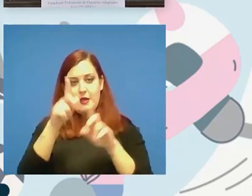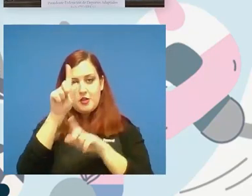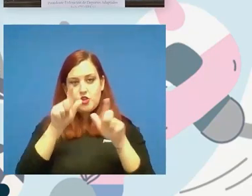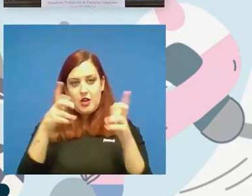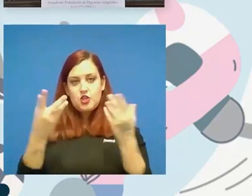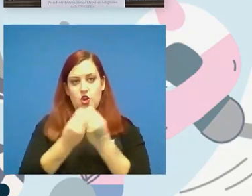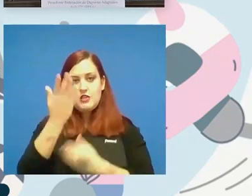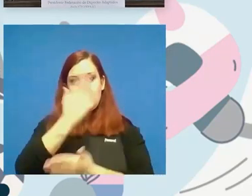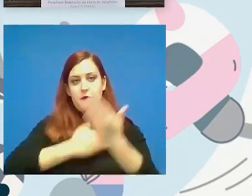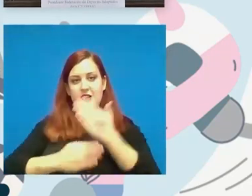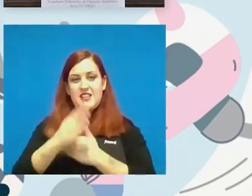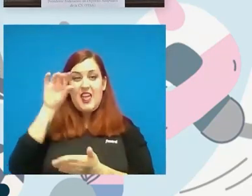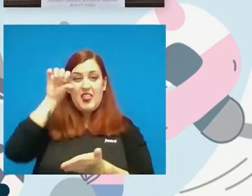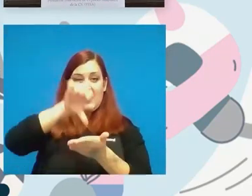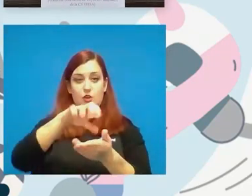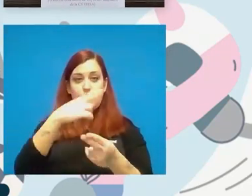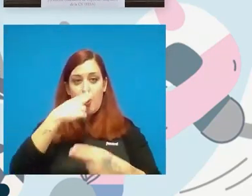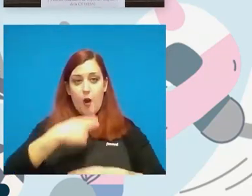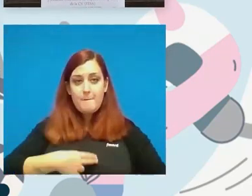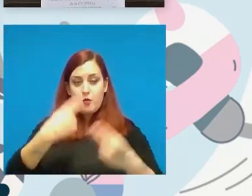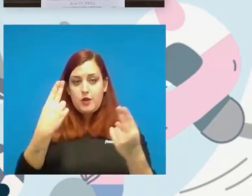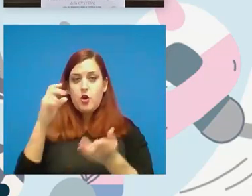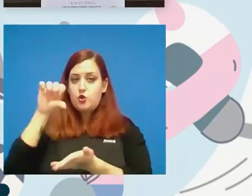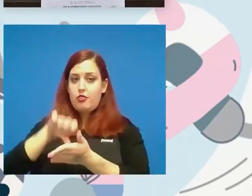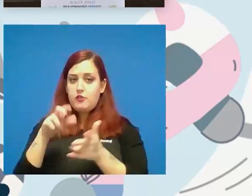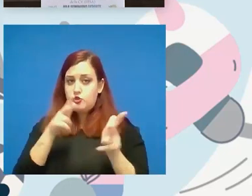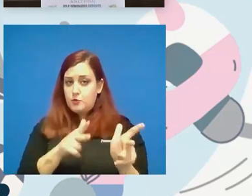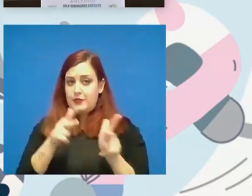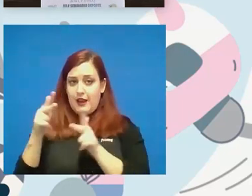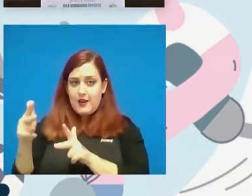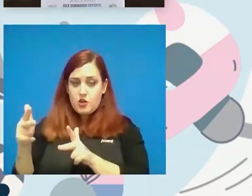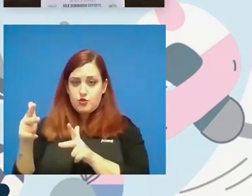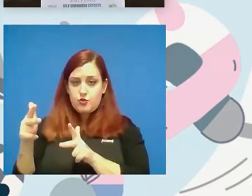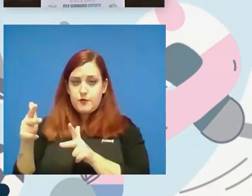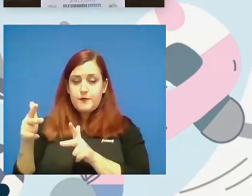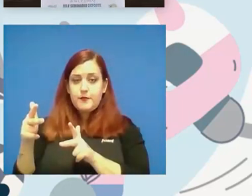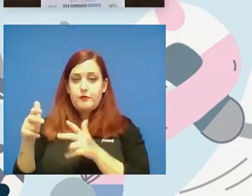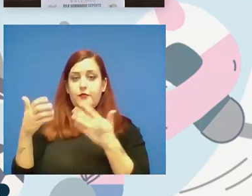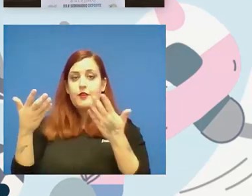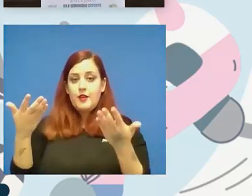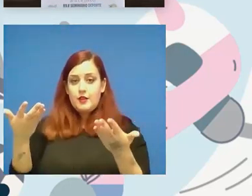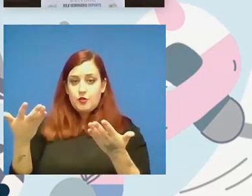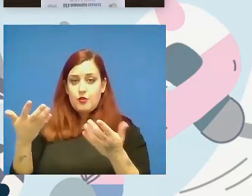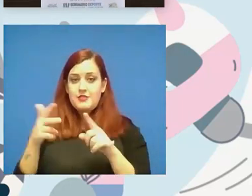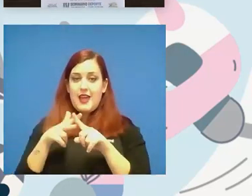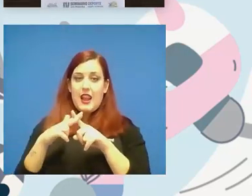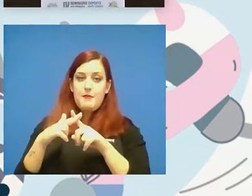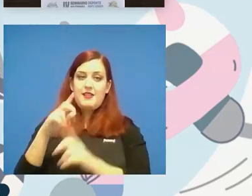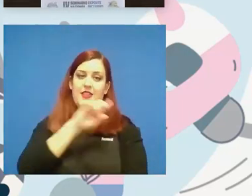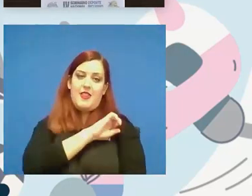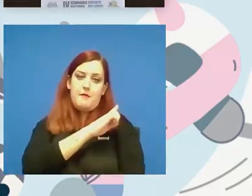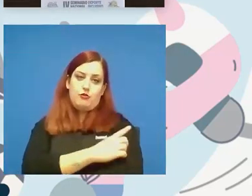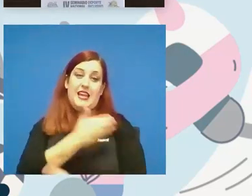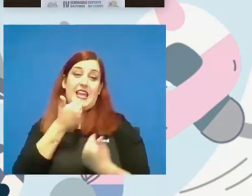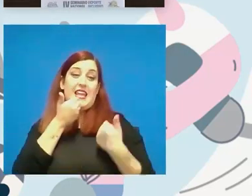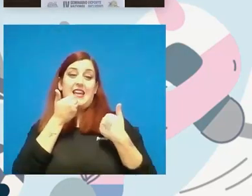públicos y en centros hospitalarios con lo cual establecemos a través de la herramienta deporte establecemos